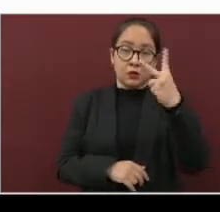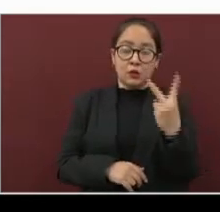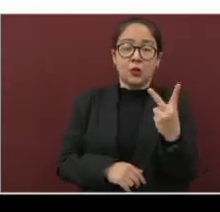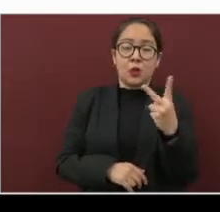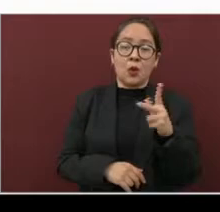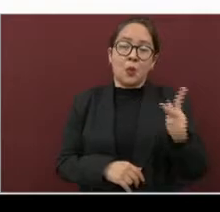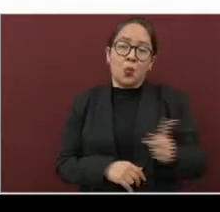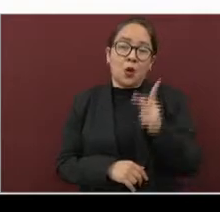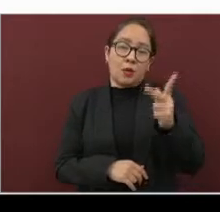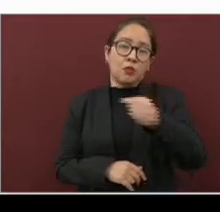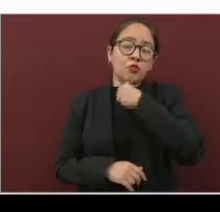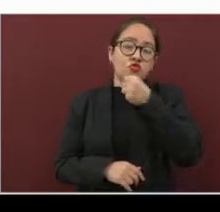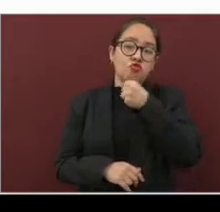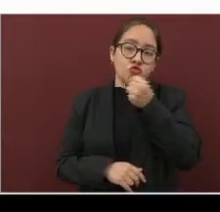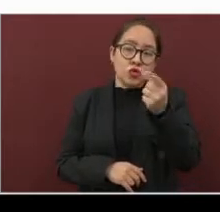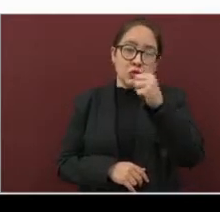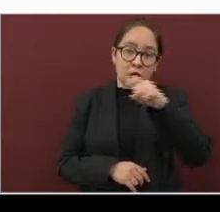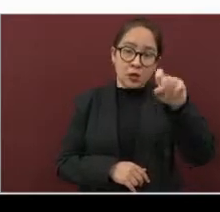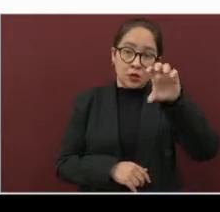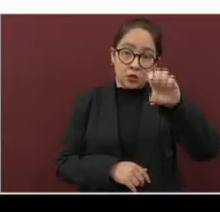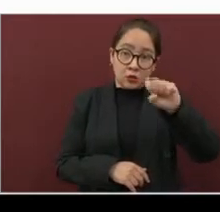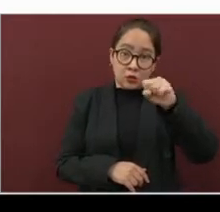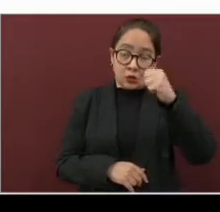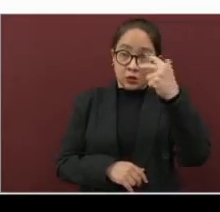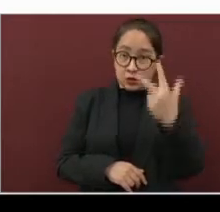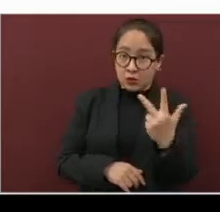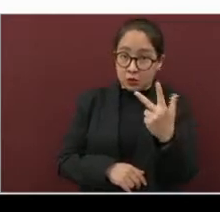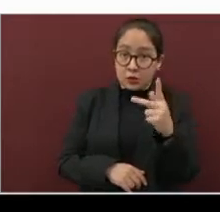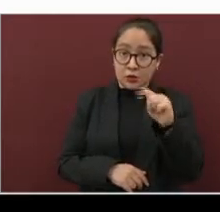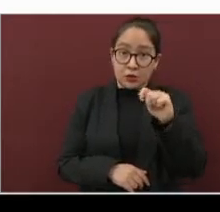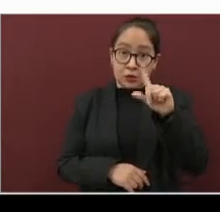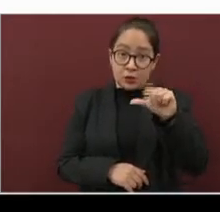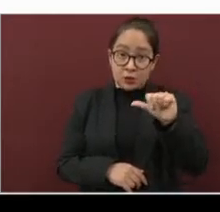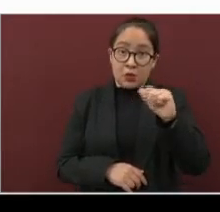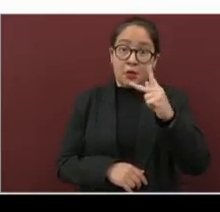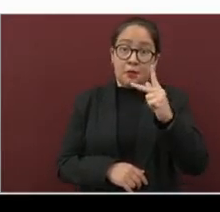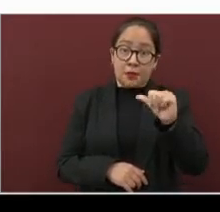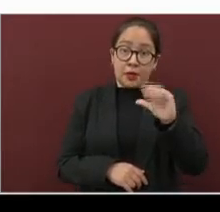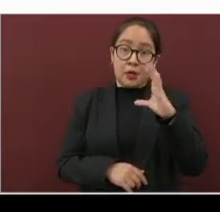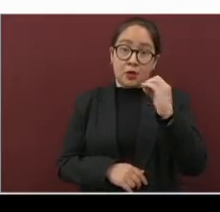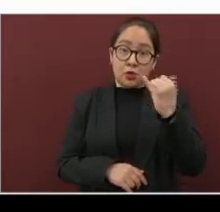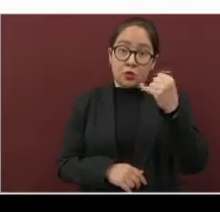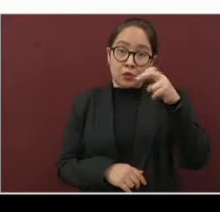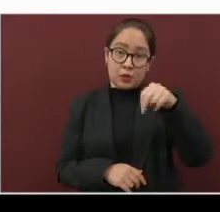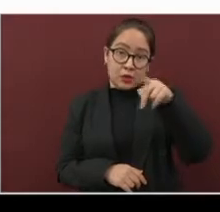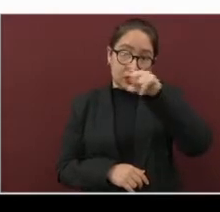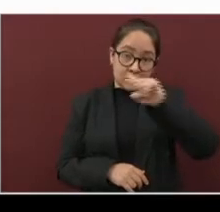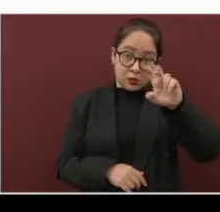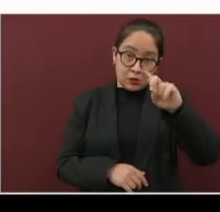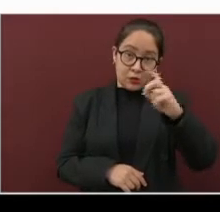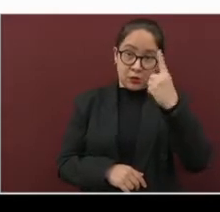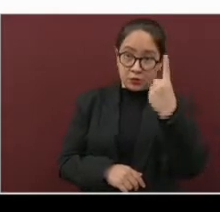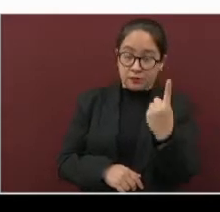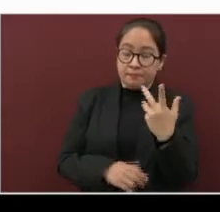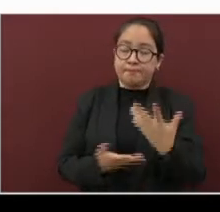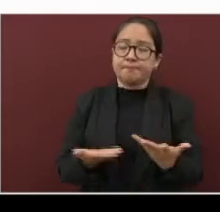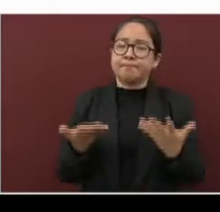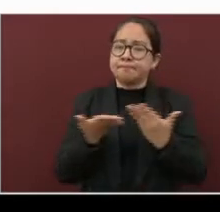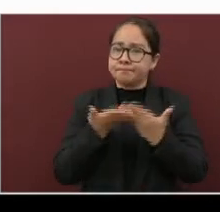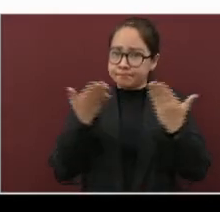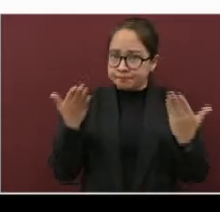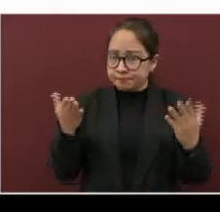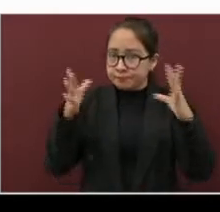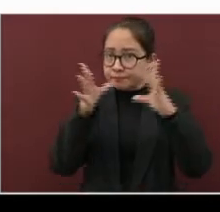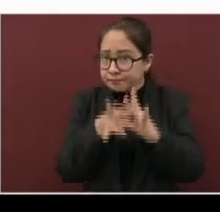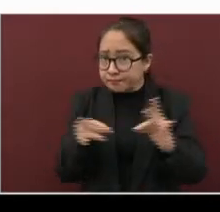Pueblo Viejo, 168. Y Tlapacoyan, 131. En esta ocasión, les muestro algunas